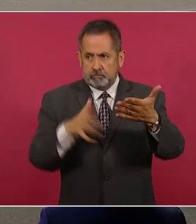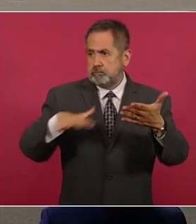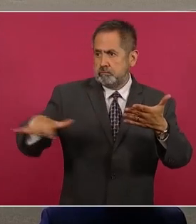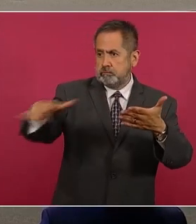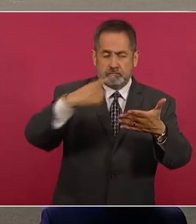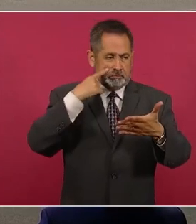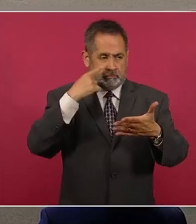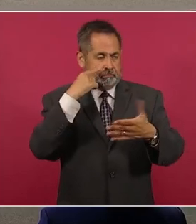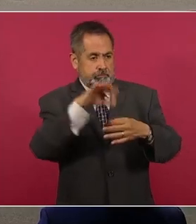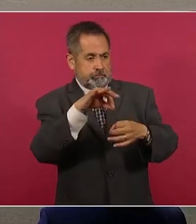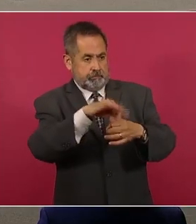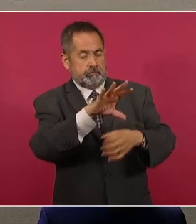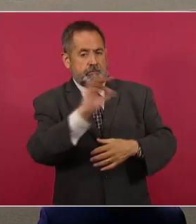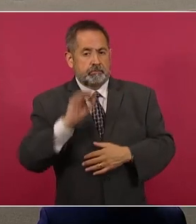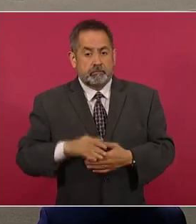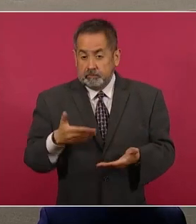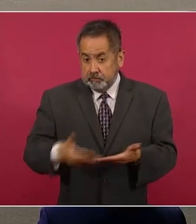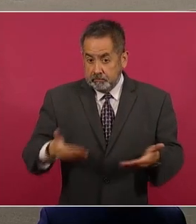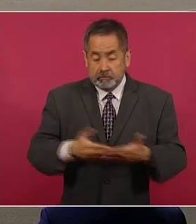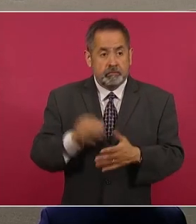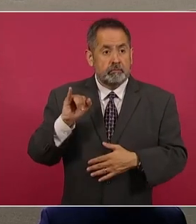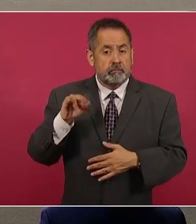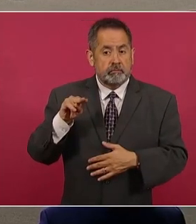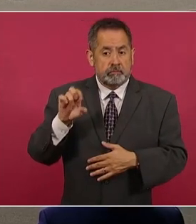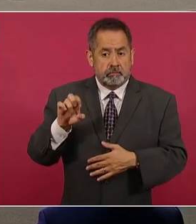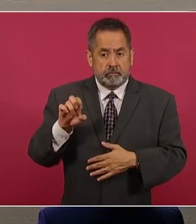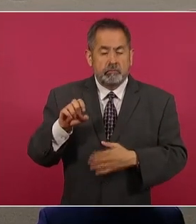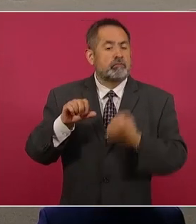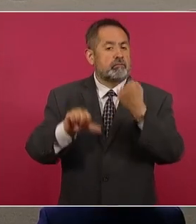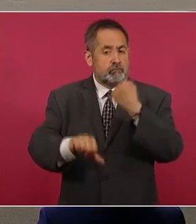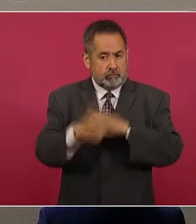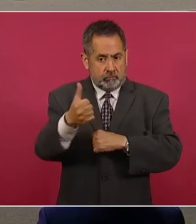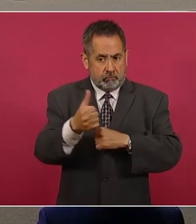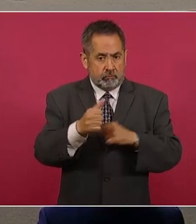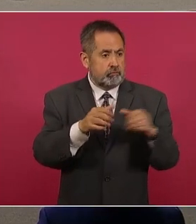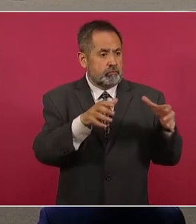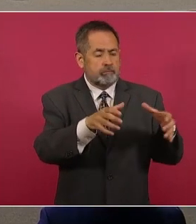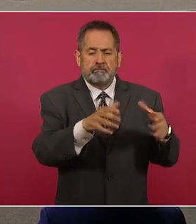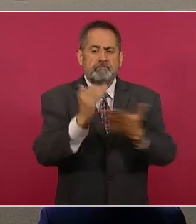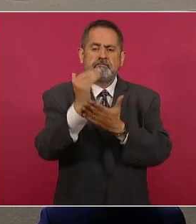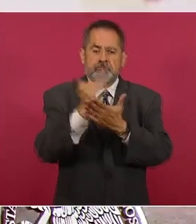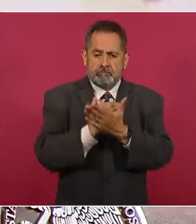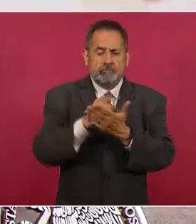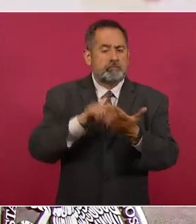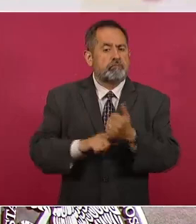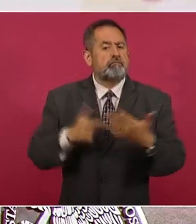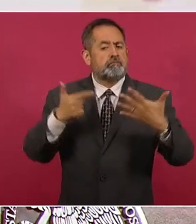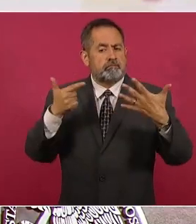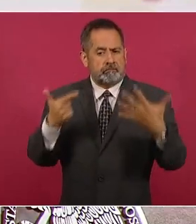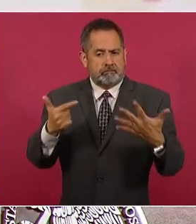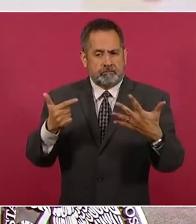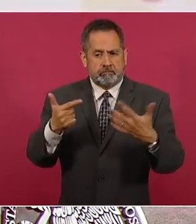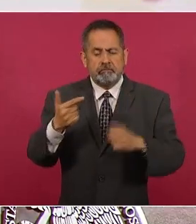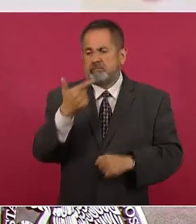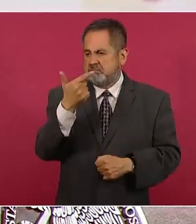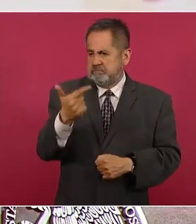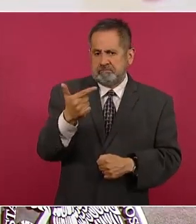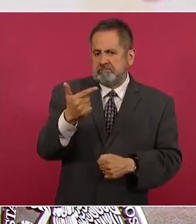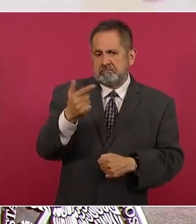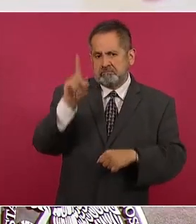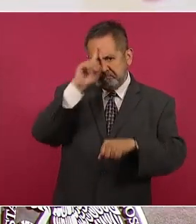habrá de 11 consejeros que tenemos actualmente, bajará a siete consejeros de manera directa.